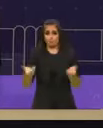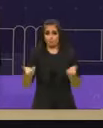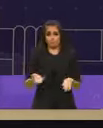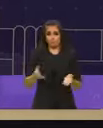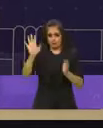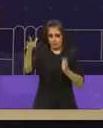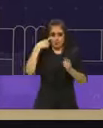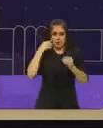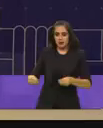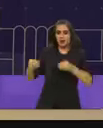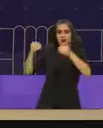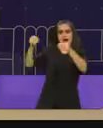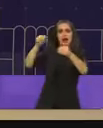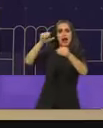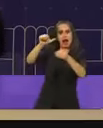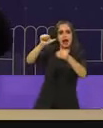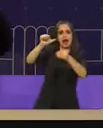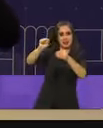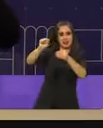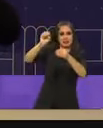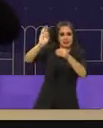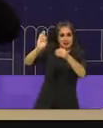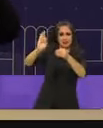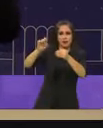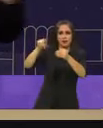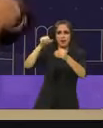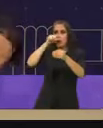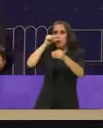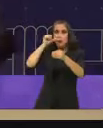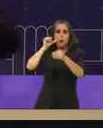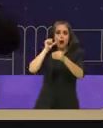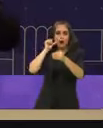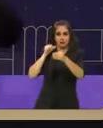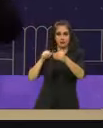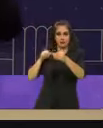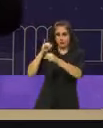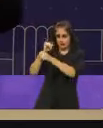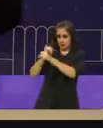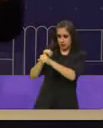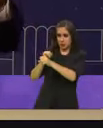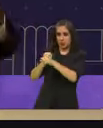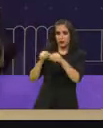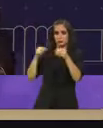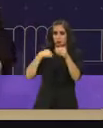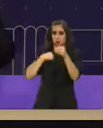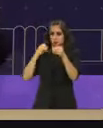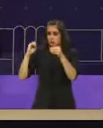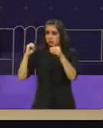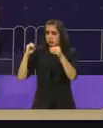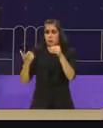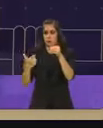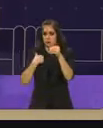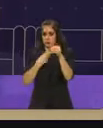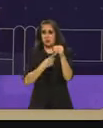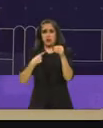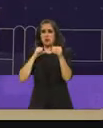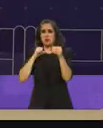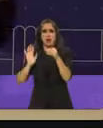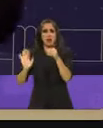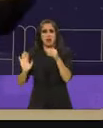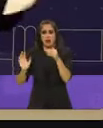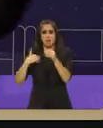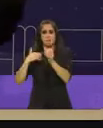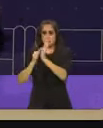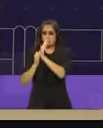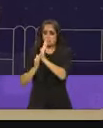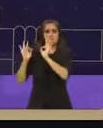la Auditoría Superior de la Federación, Benito Juárez, cero pesos. Aquí están, precisamente con